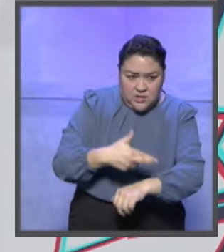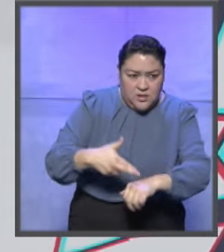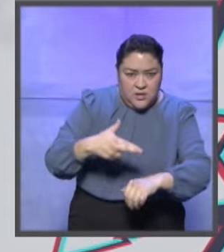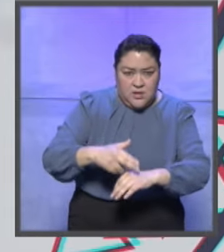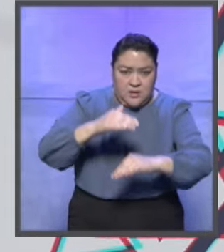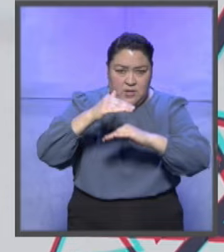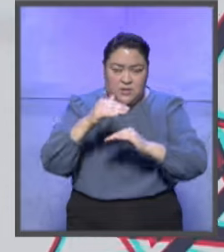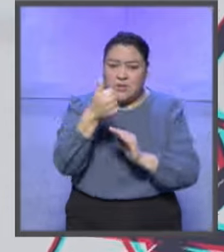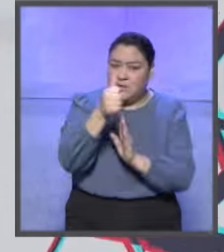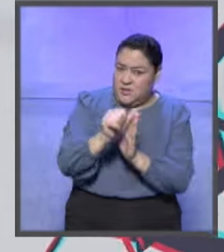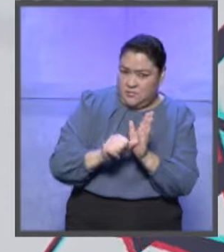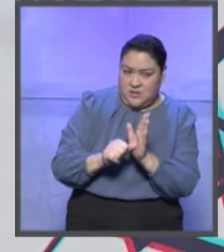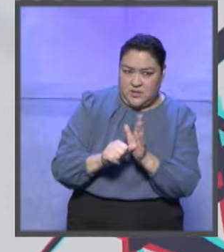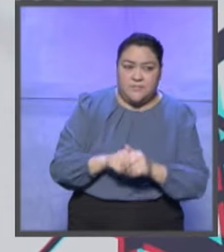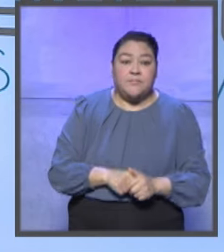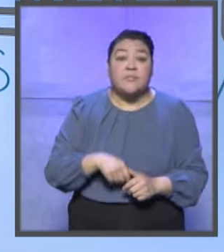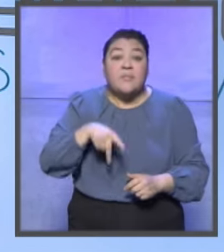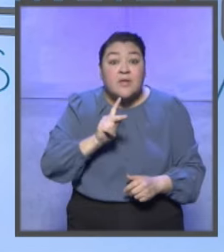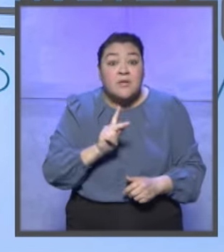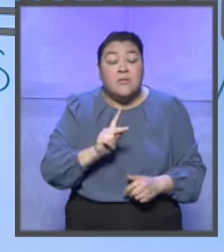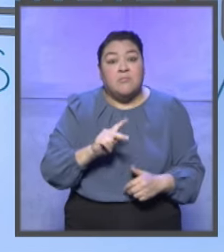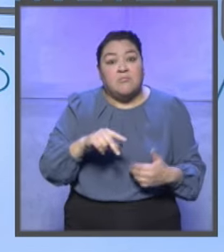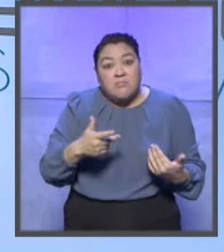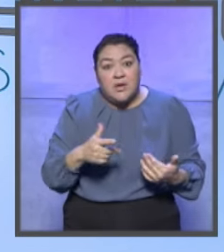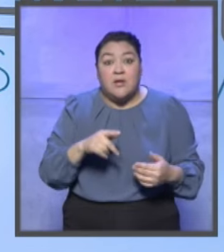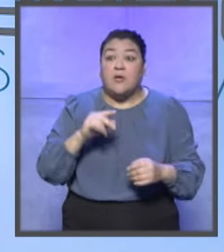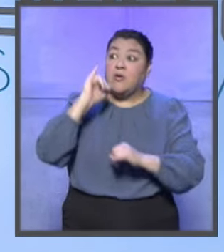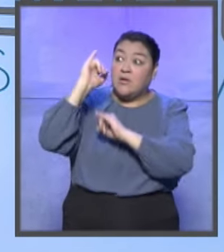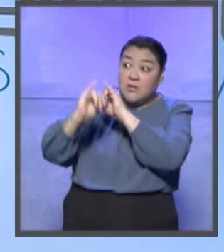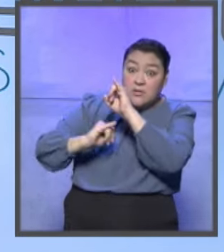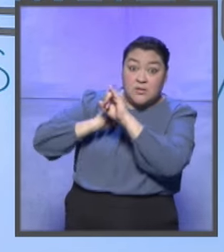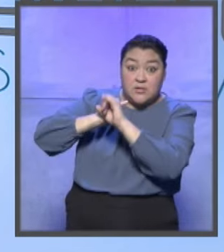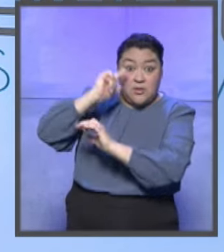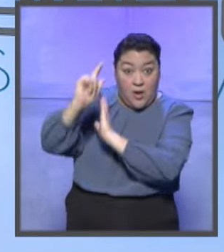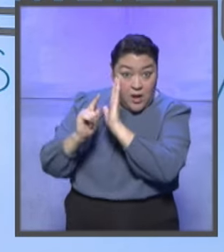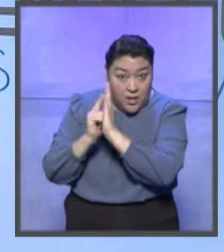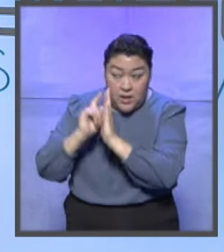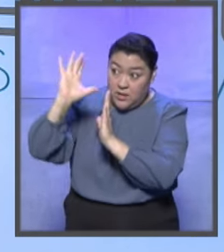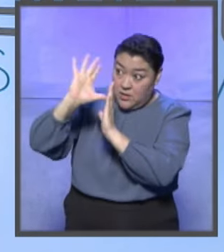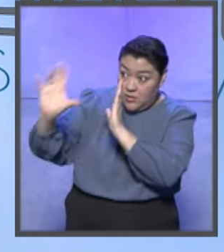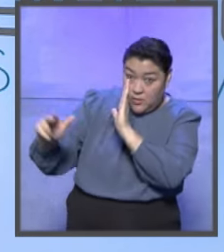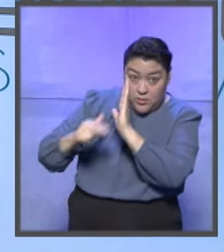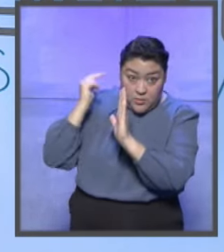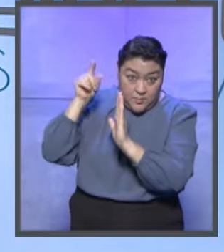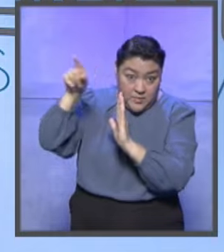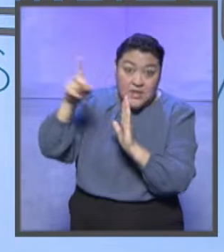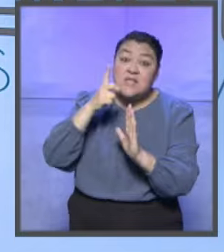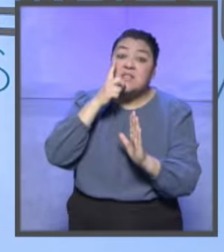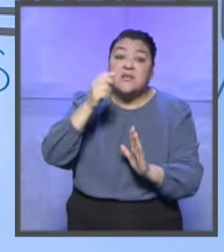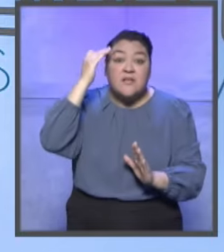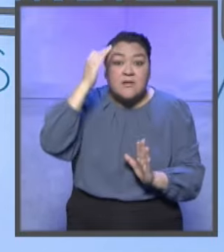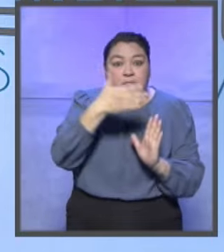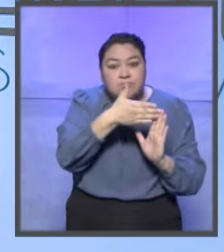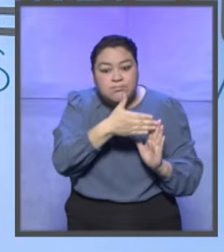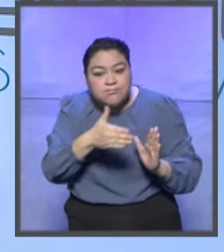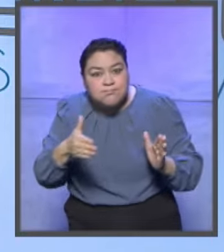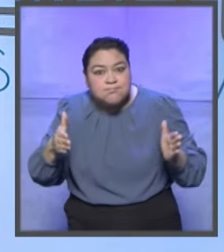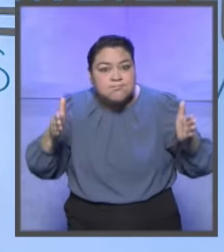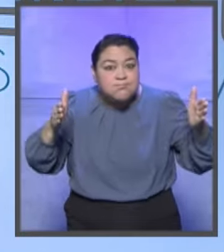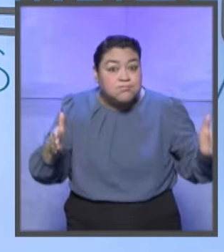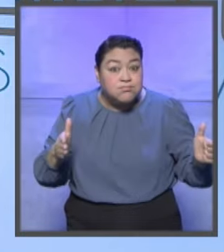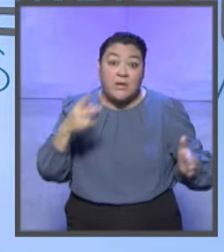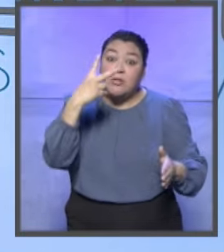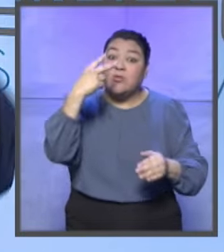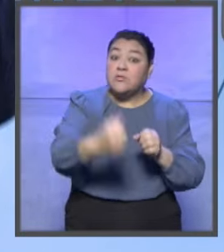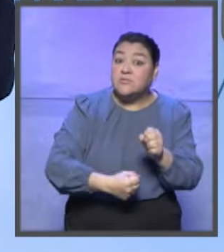Electoral es máximo de seis meses. Pero conforme a tratados internacionales y convenciones internacionales hay un tiempo estándar de hasta